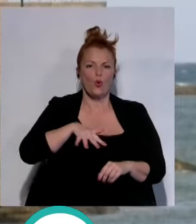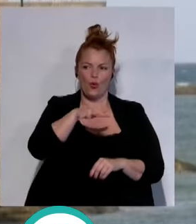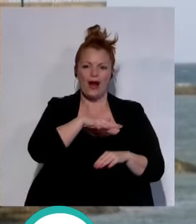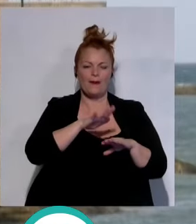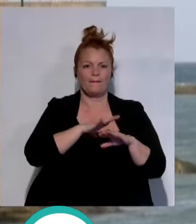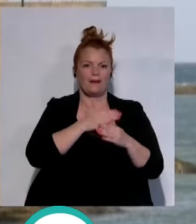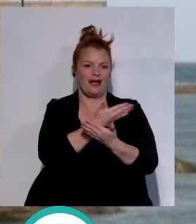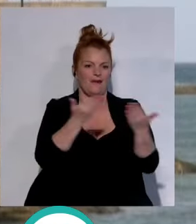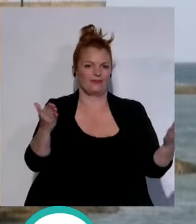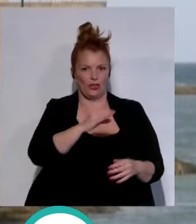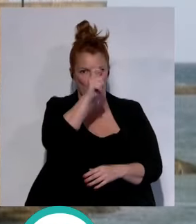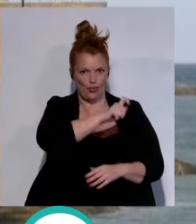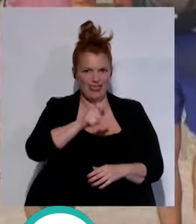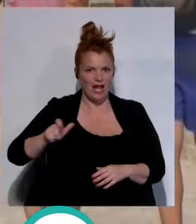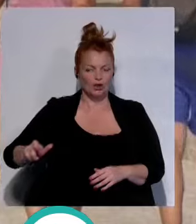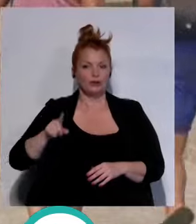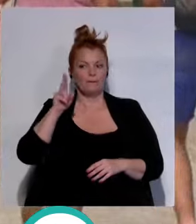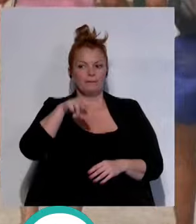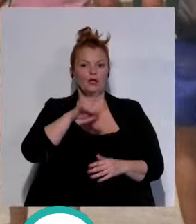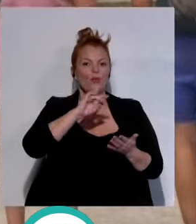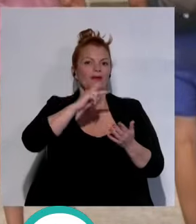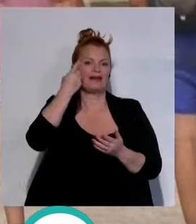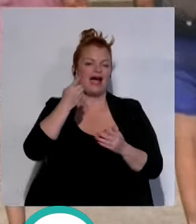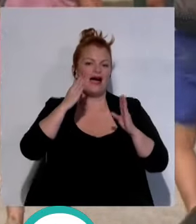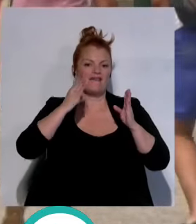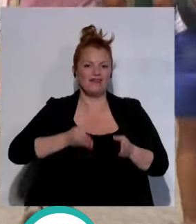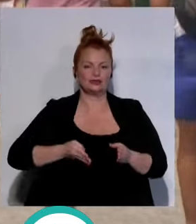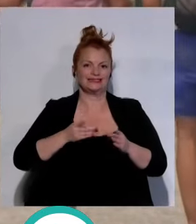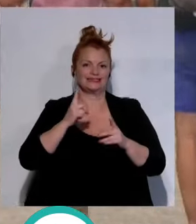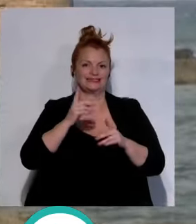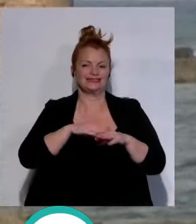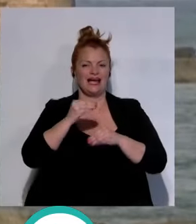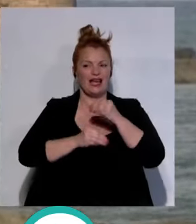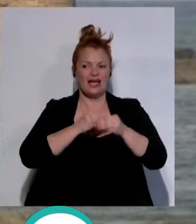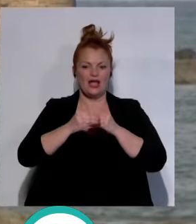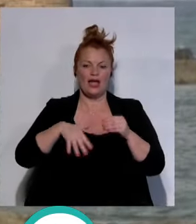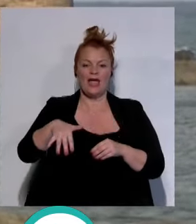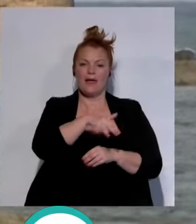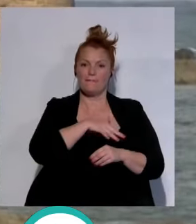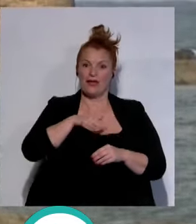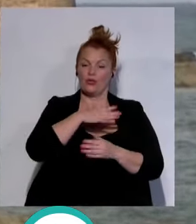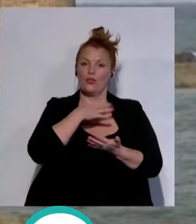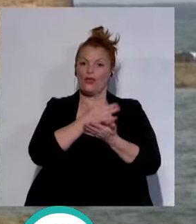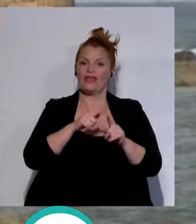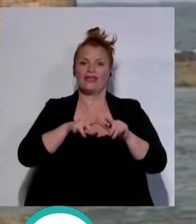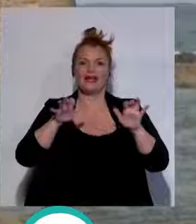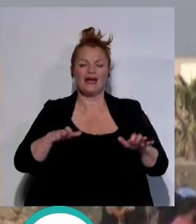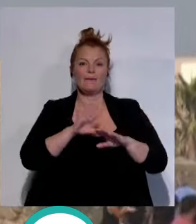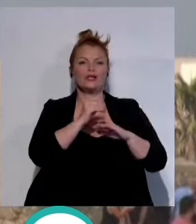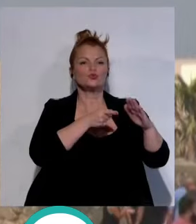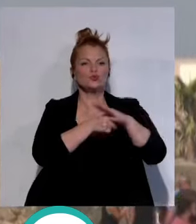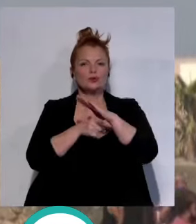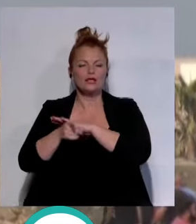para toda la ciudadanía esta sería una primera fase antes de abordar la cesión definitiva del espacio a la ciudad de Cádiz para su gestión